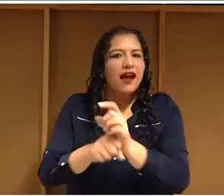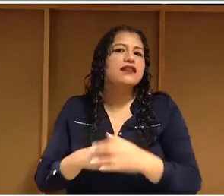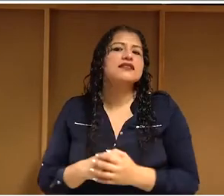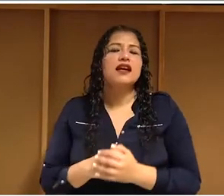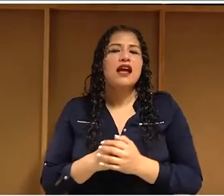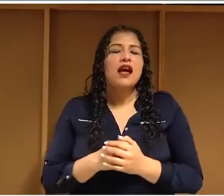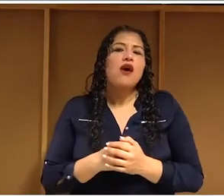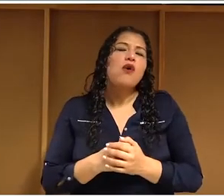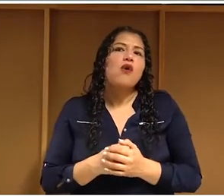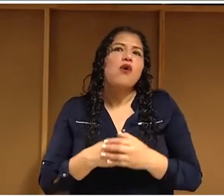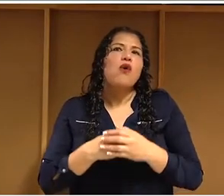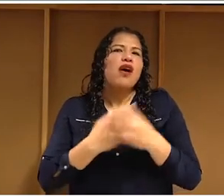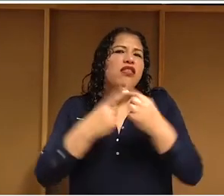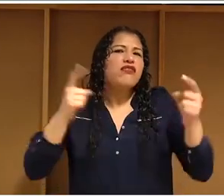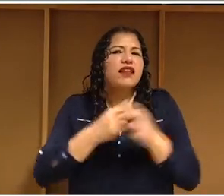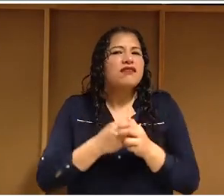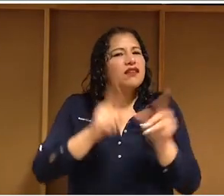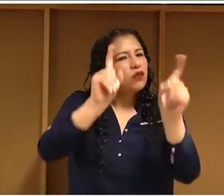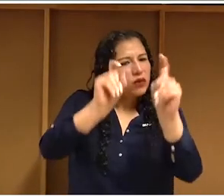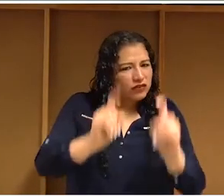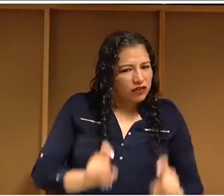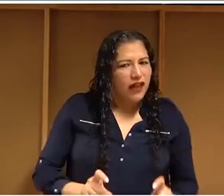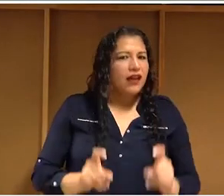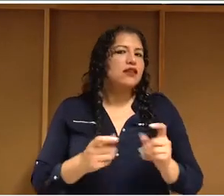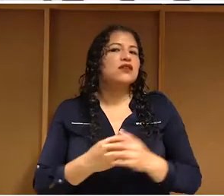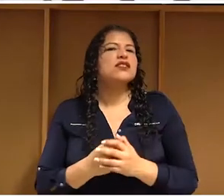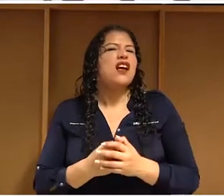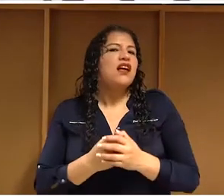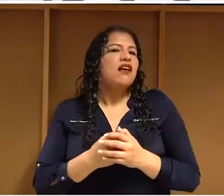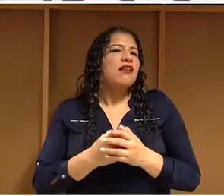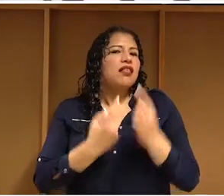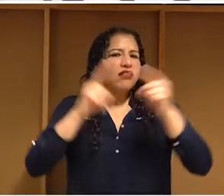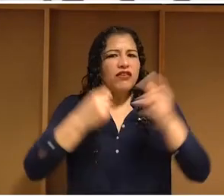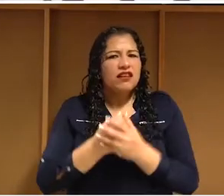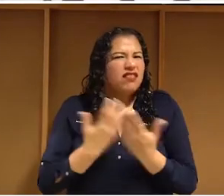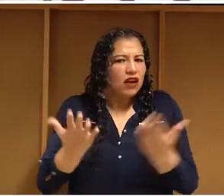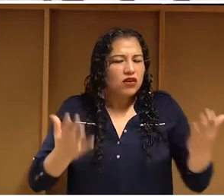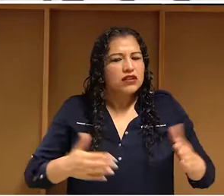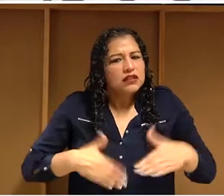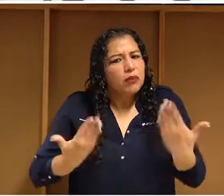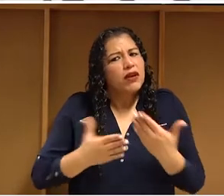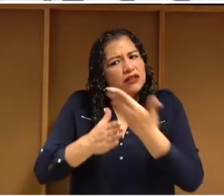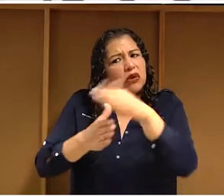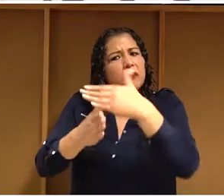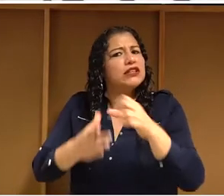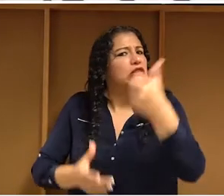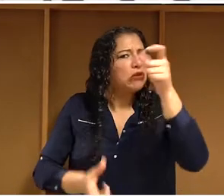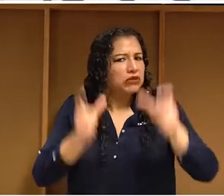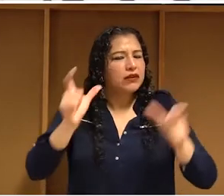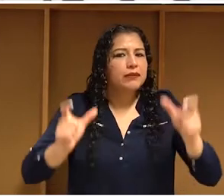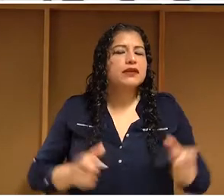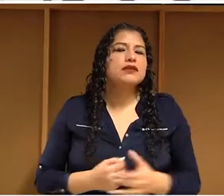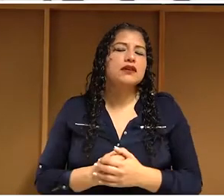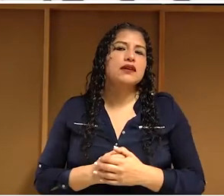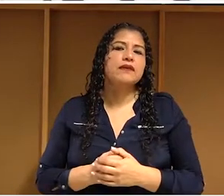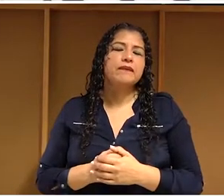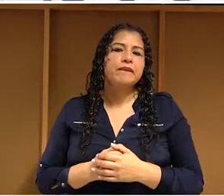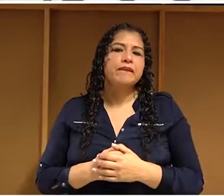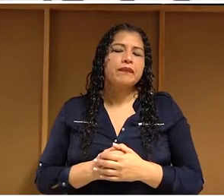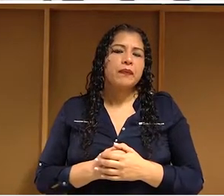preguntas generan actividades etcétera y a menudo los incentivos que tienen para generarlo son simplemente